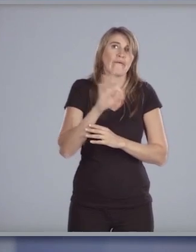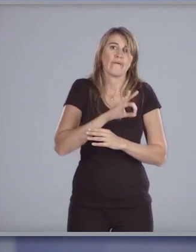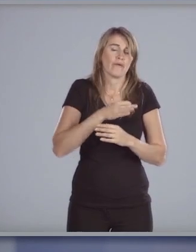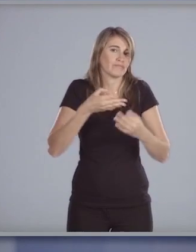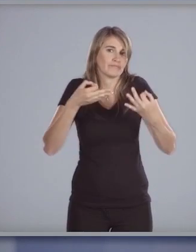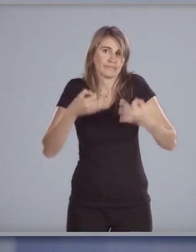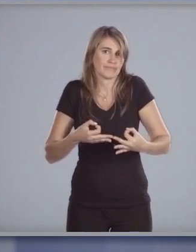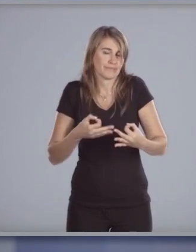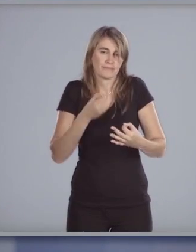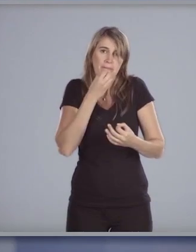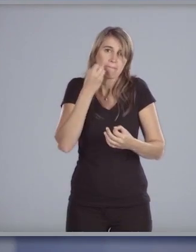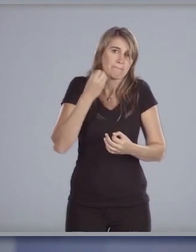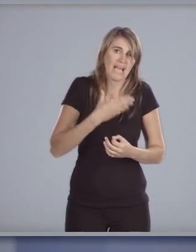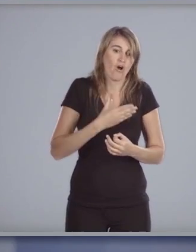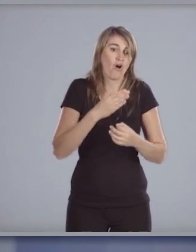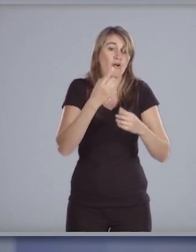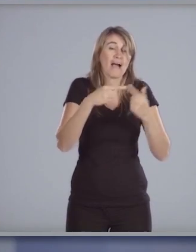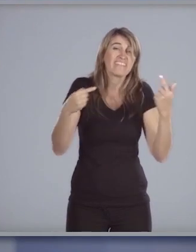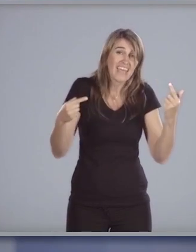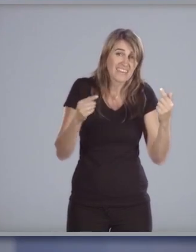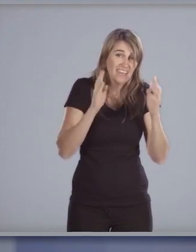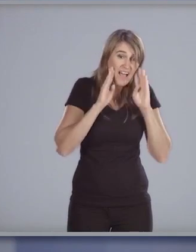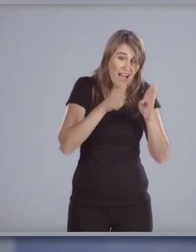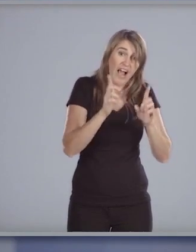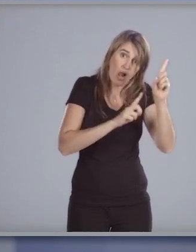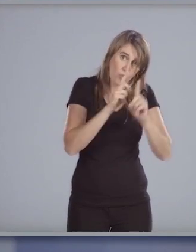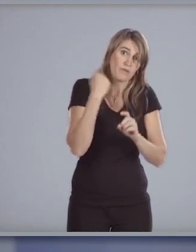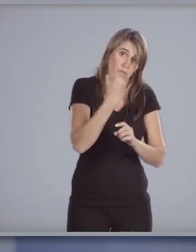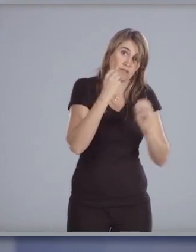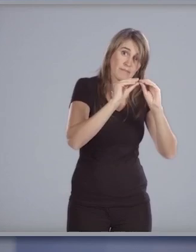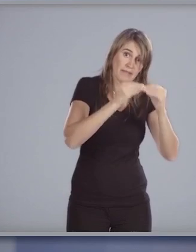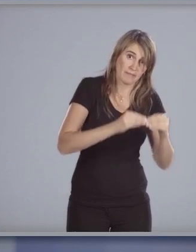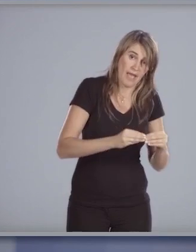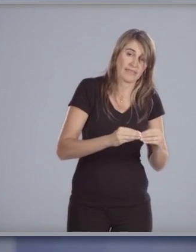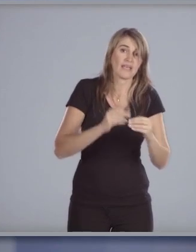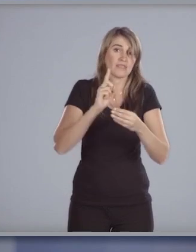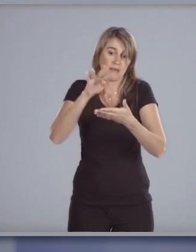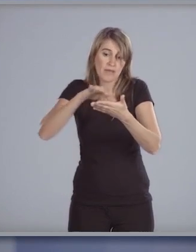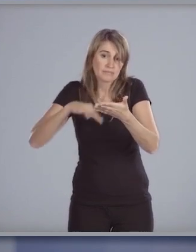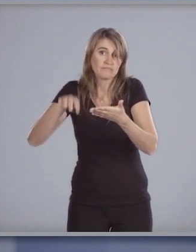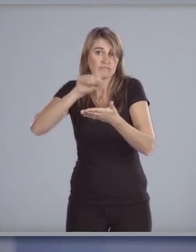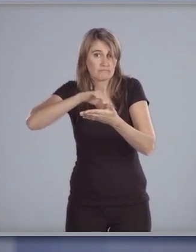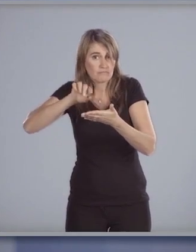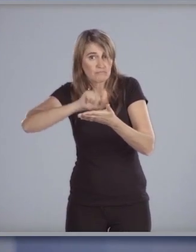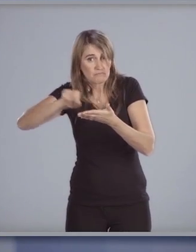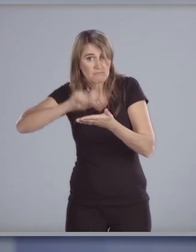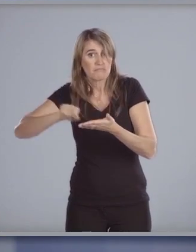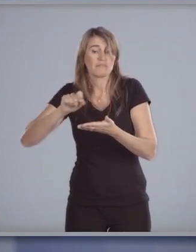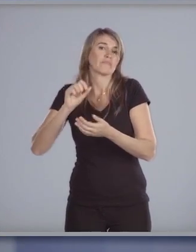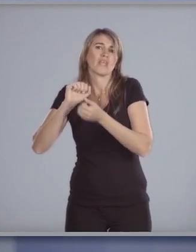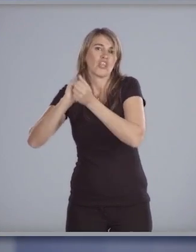excelencia en determinadas asignaturas como matemáticas lectoescritura idiomas